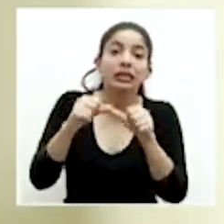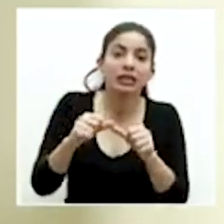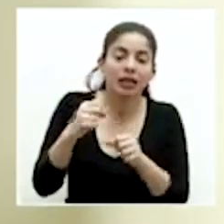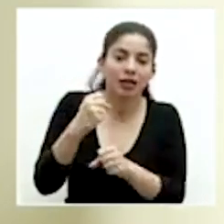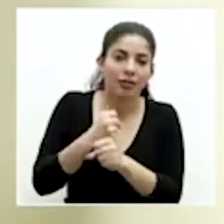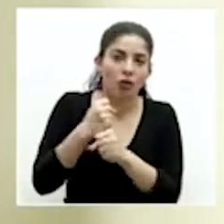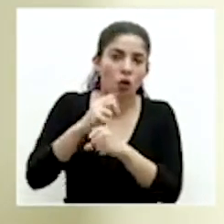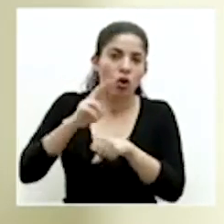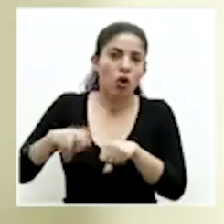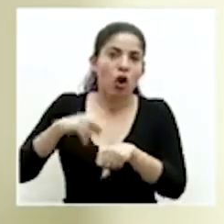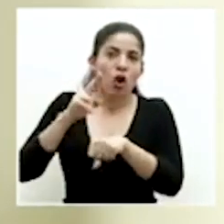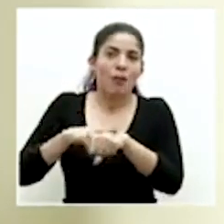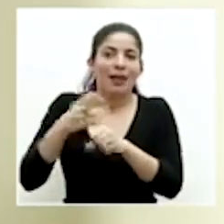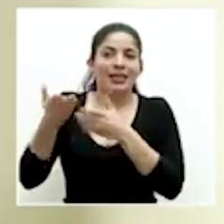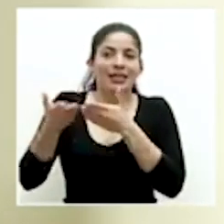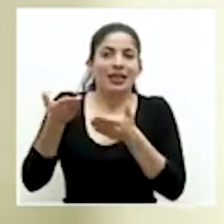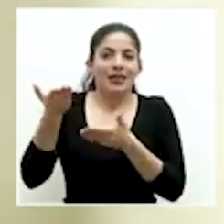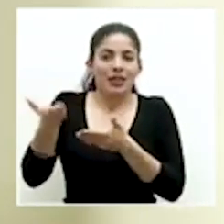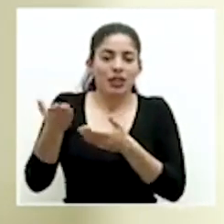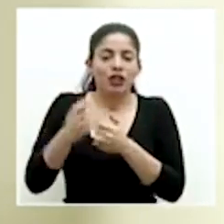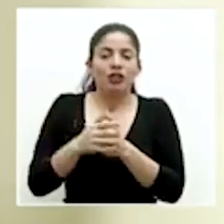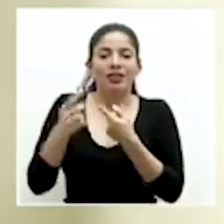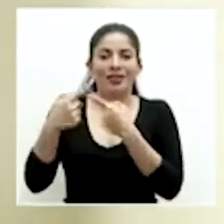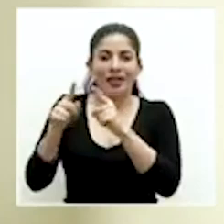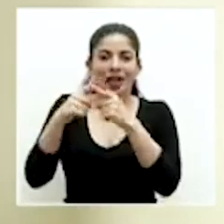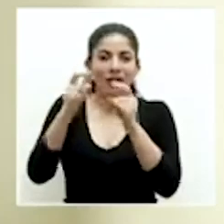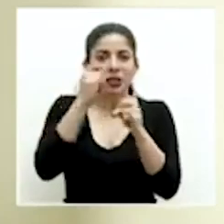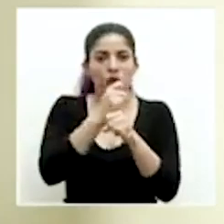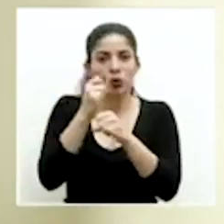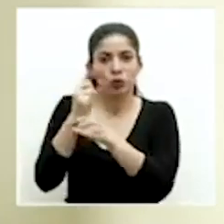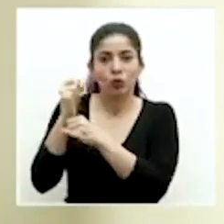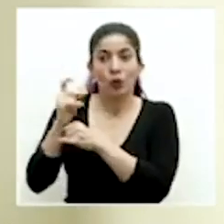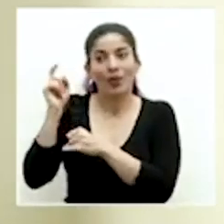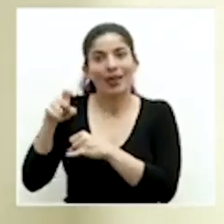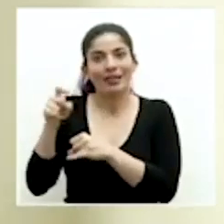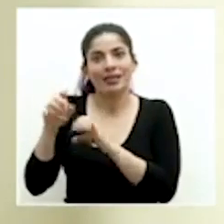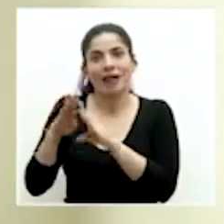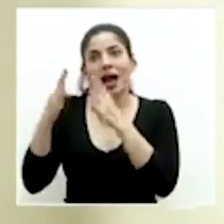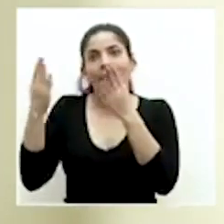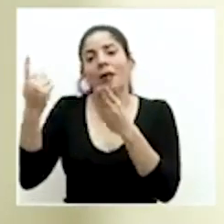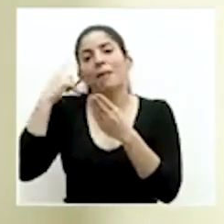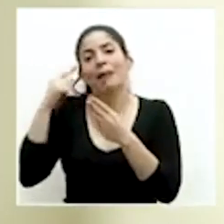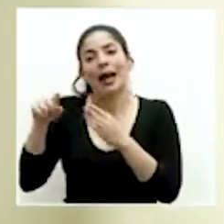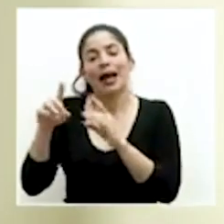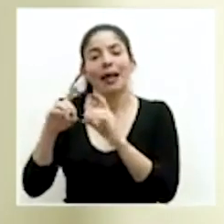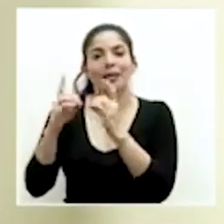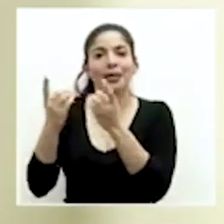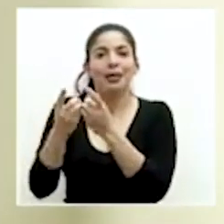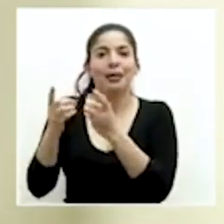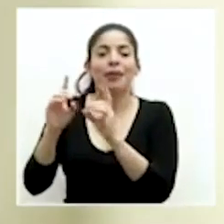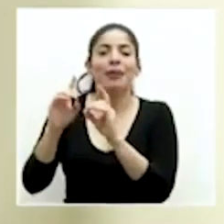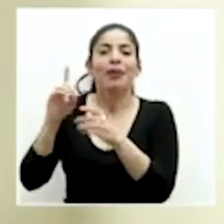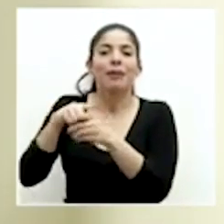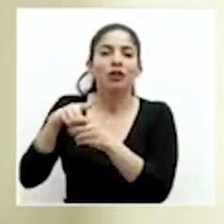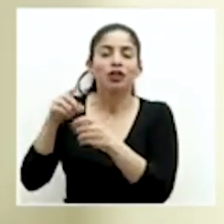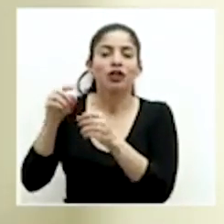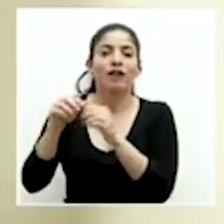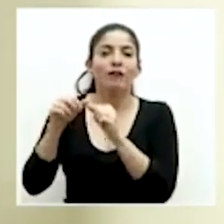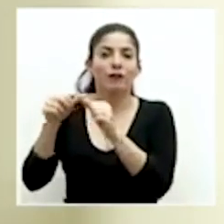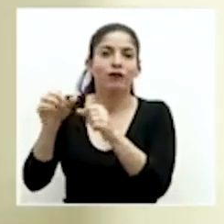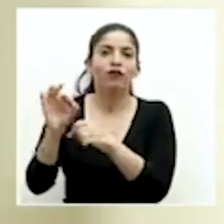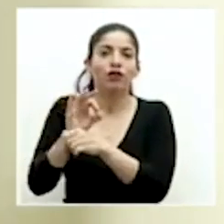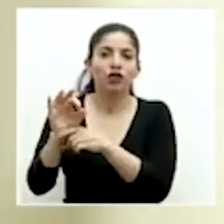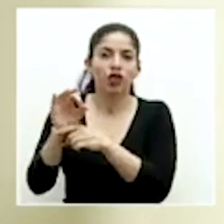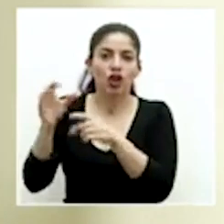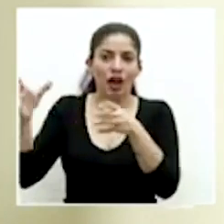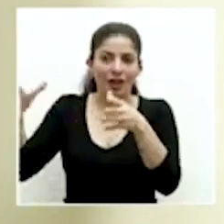funcionamiento normal de los servicios por parte de las diferentes instancias que tienen que estar abiertas para que el depósito funcione a su totalidad